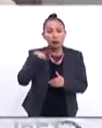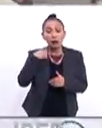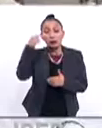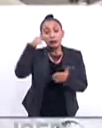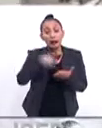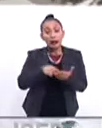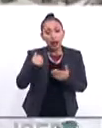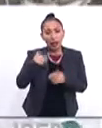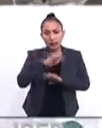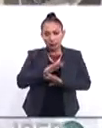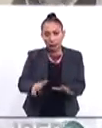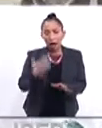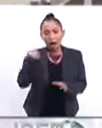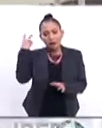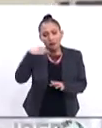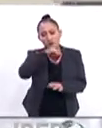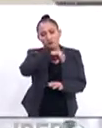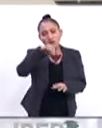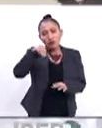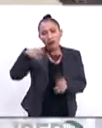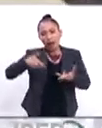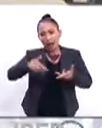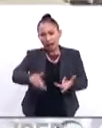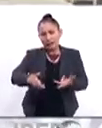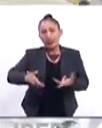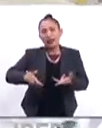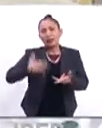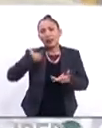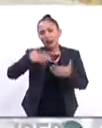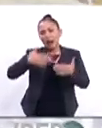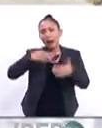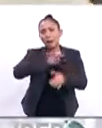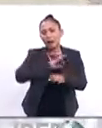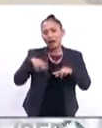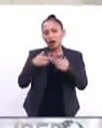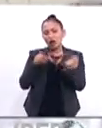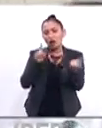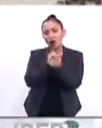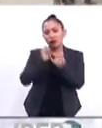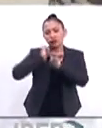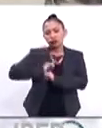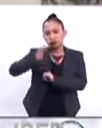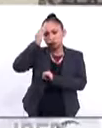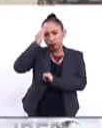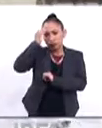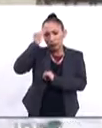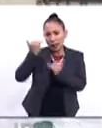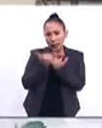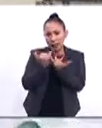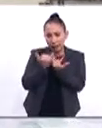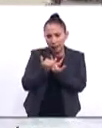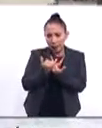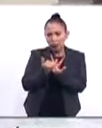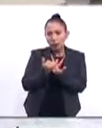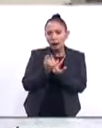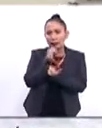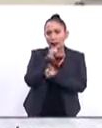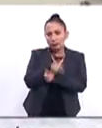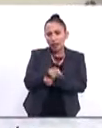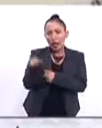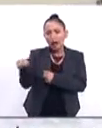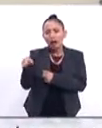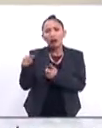espera que una vez haya ese recorrido hoy por las calles panameñas él pueda reunirse con las autoridades al igual que también